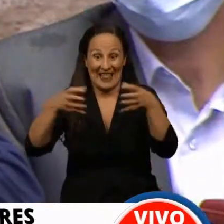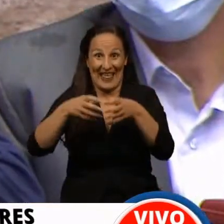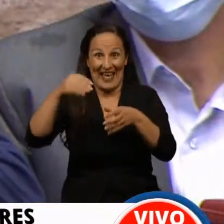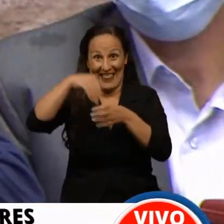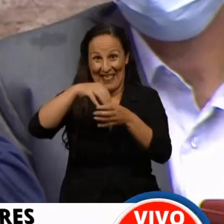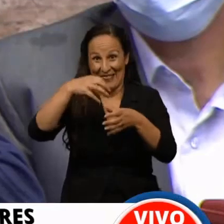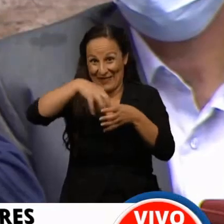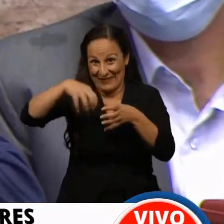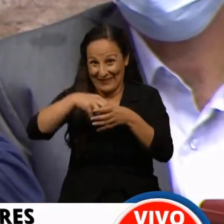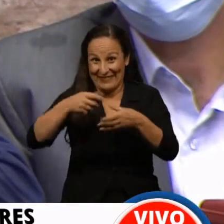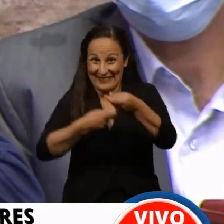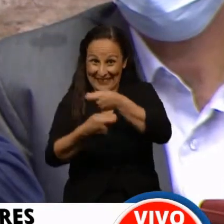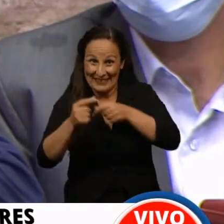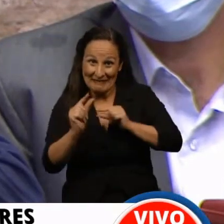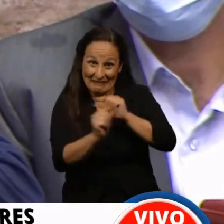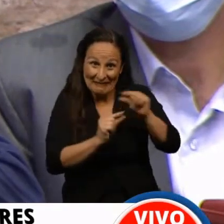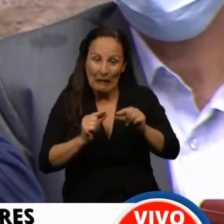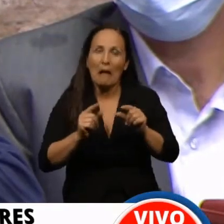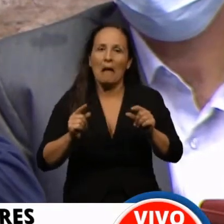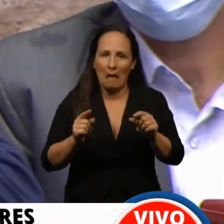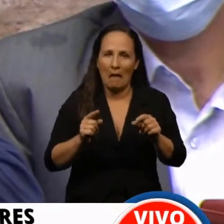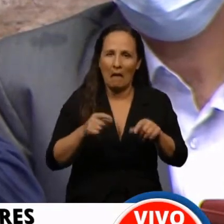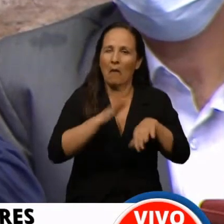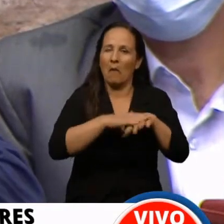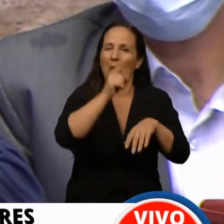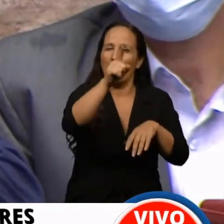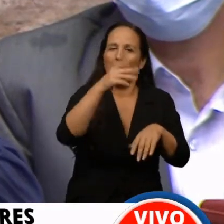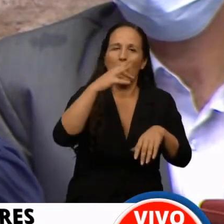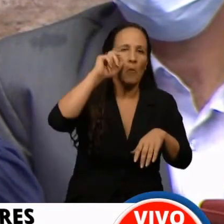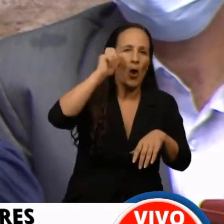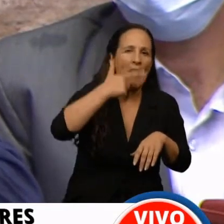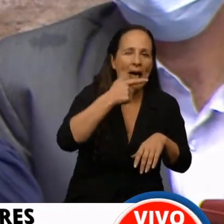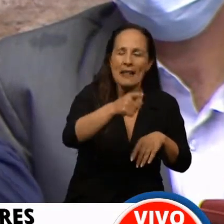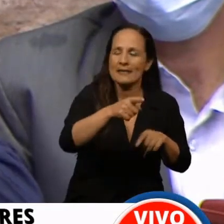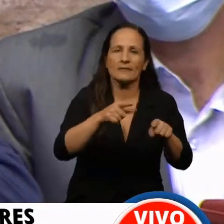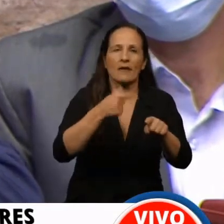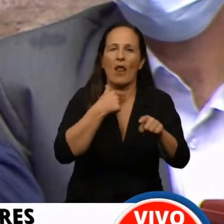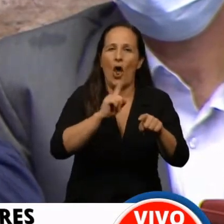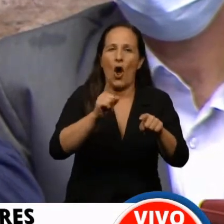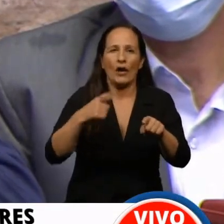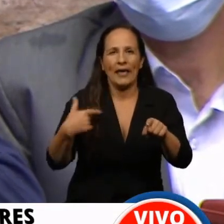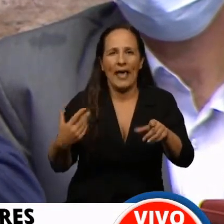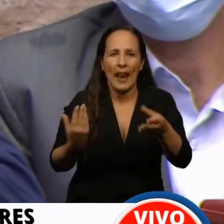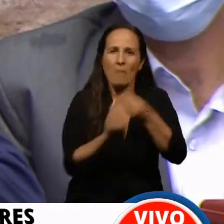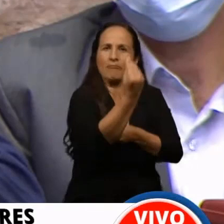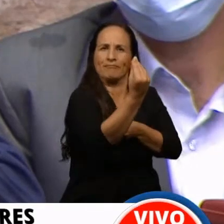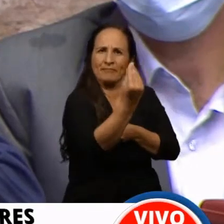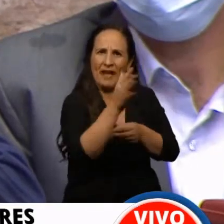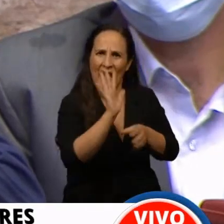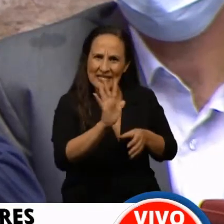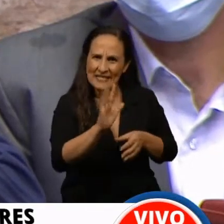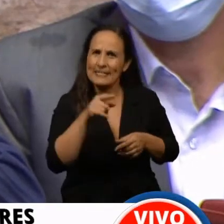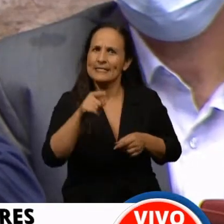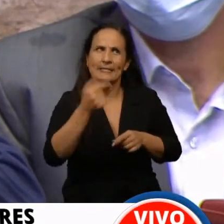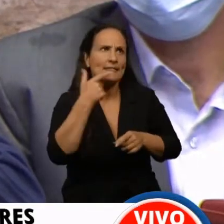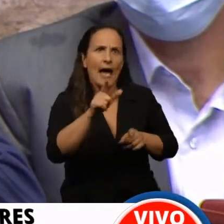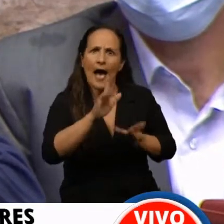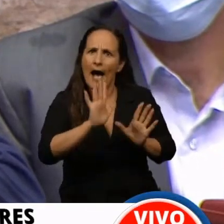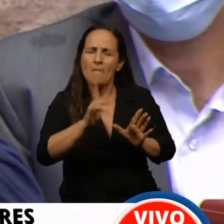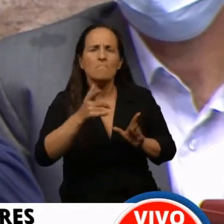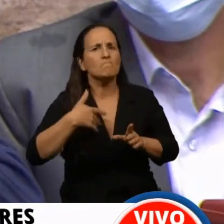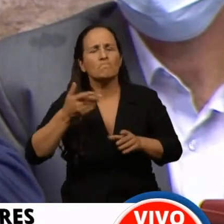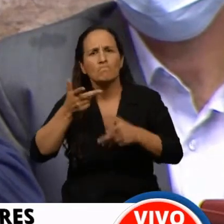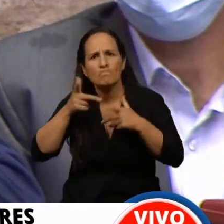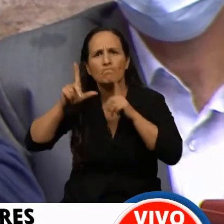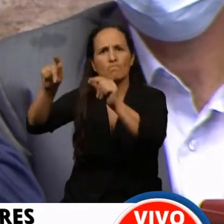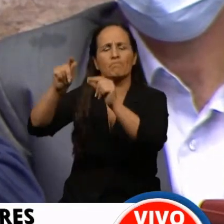Morales no puede asumir Gastón Remi, es una proscripción al Frente de Izquierda y los trabajadores y lo hemos llevado hasta la